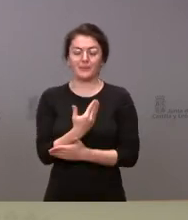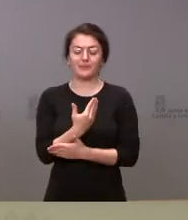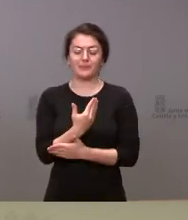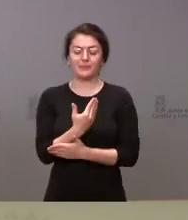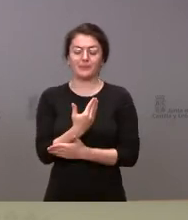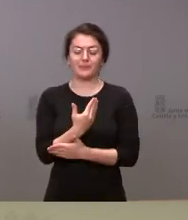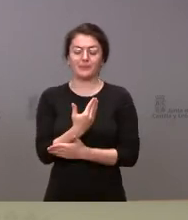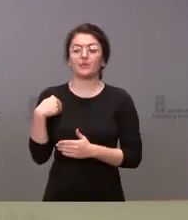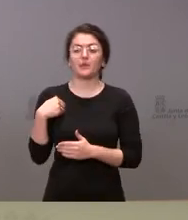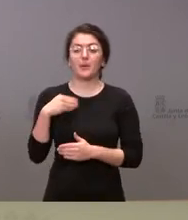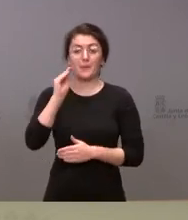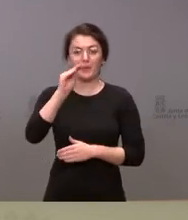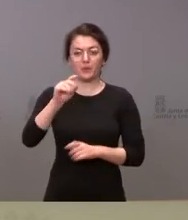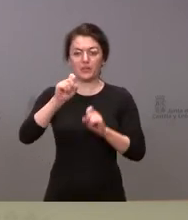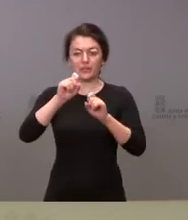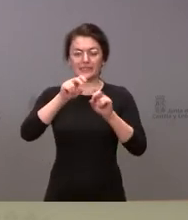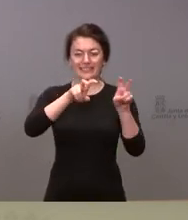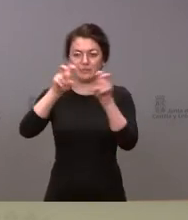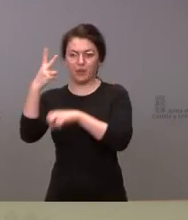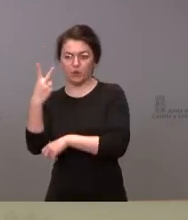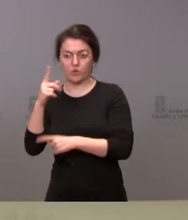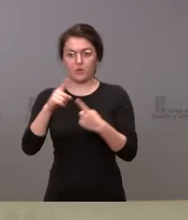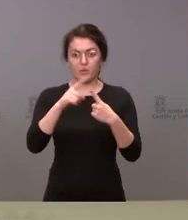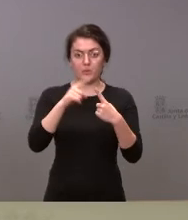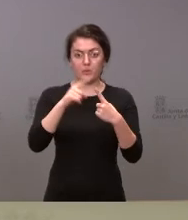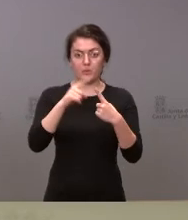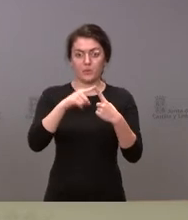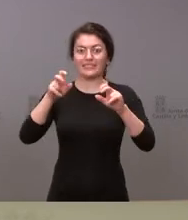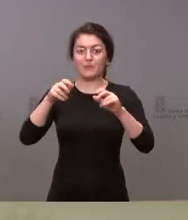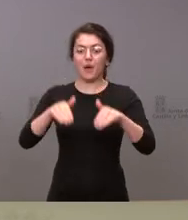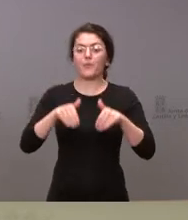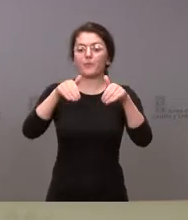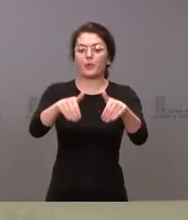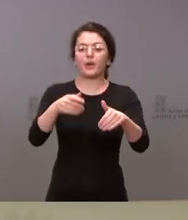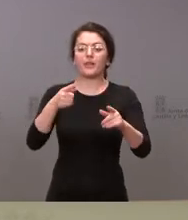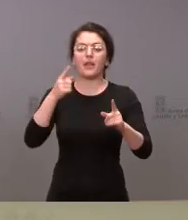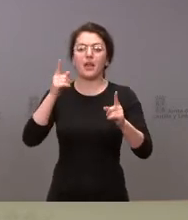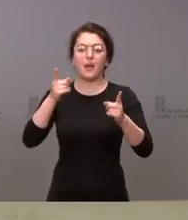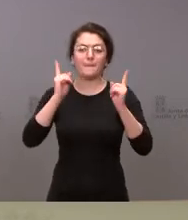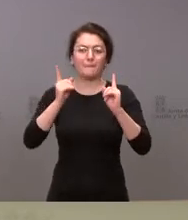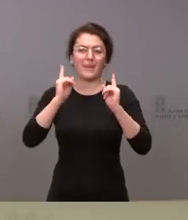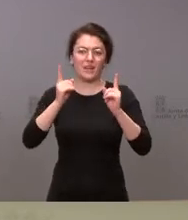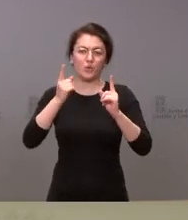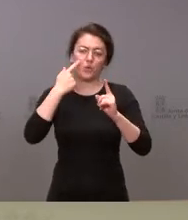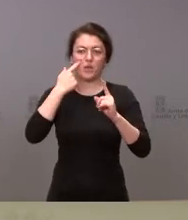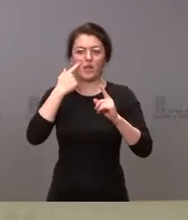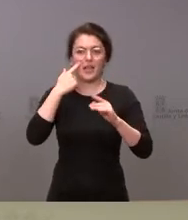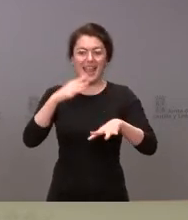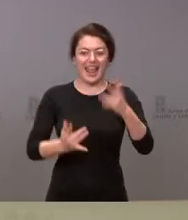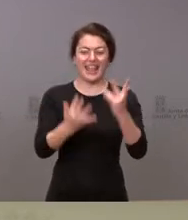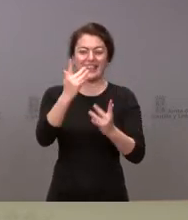preguntarle por dos cuestiones. Primero, por la prórroga de peligro de incendios forestales. La declaración de peligro en medio de incendios dura hasta